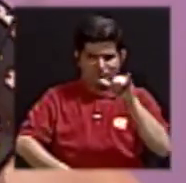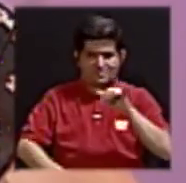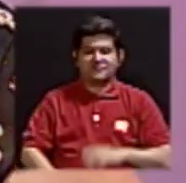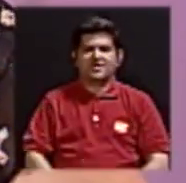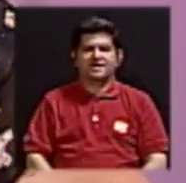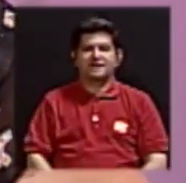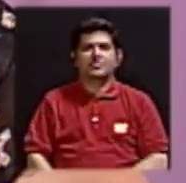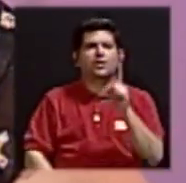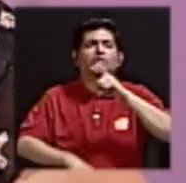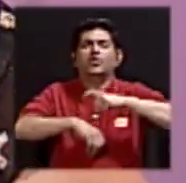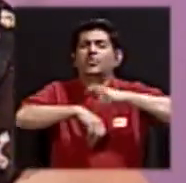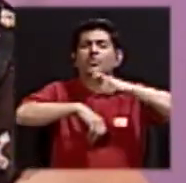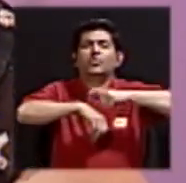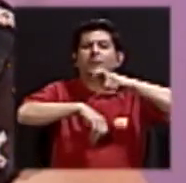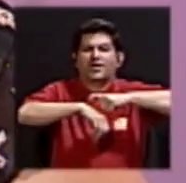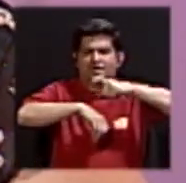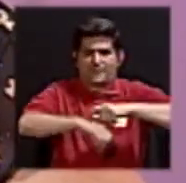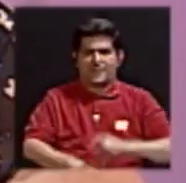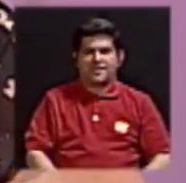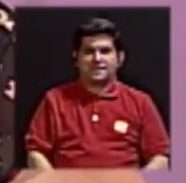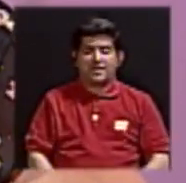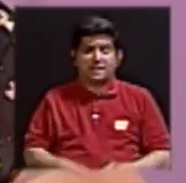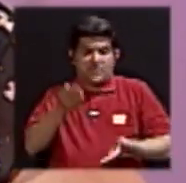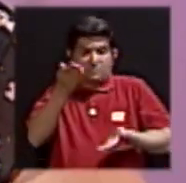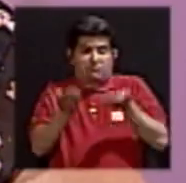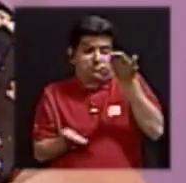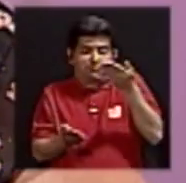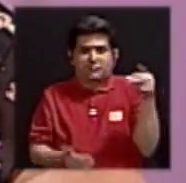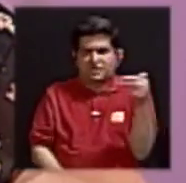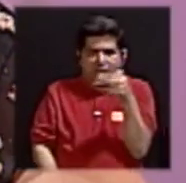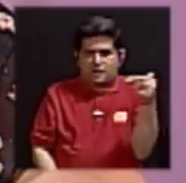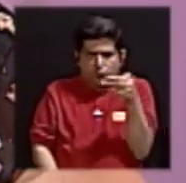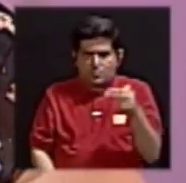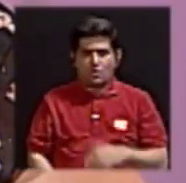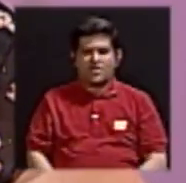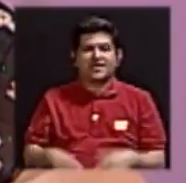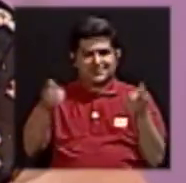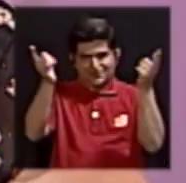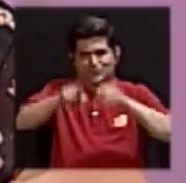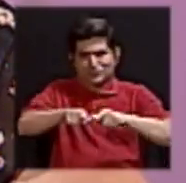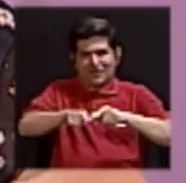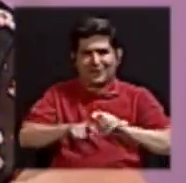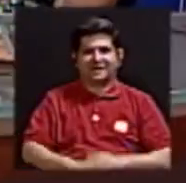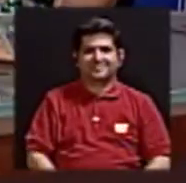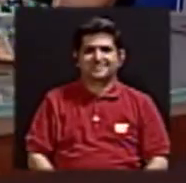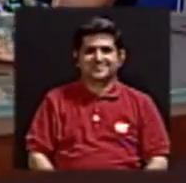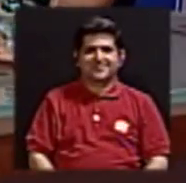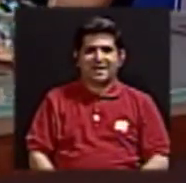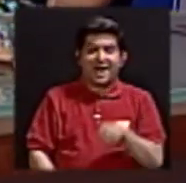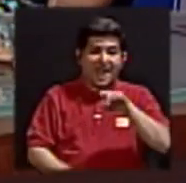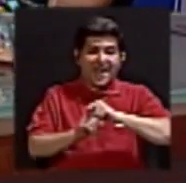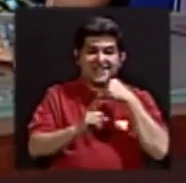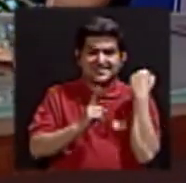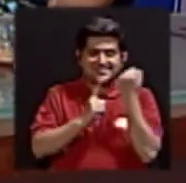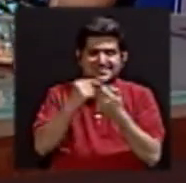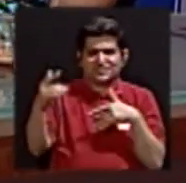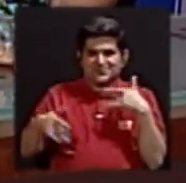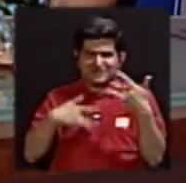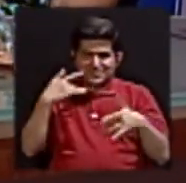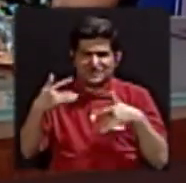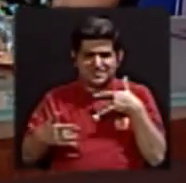entrar en una etapa de desequilibrio hormonal, que en realidad es lo que sucede, entonces estos síntomas